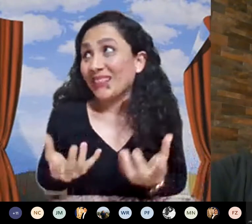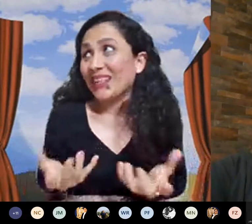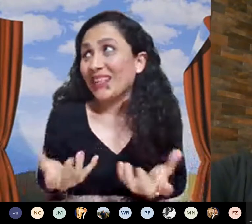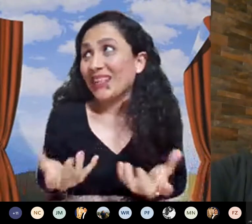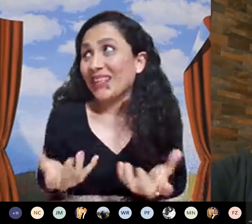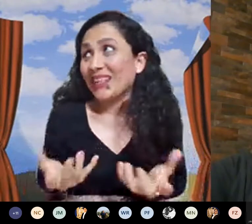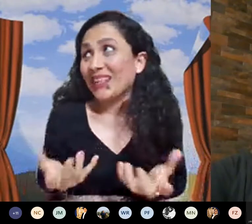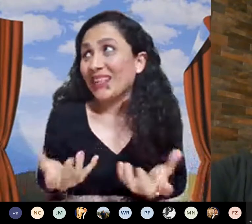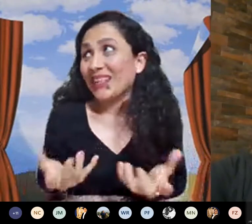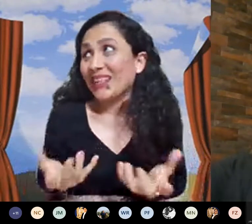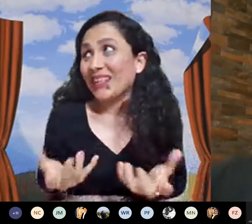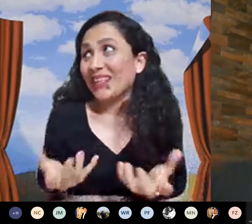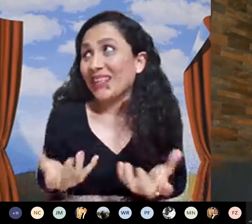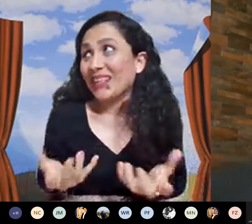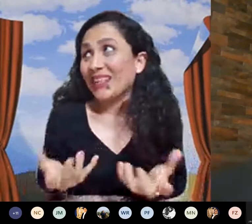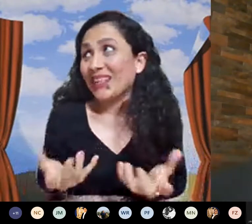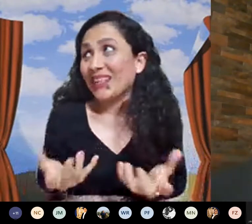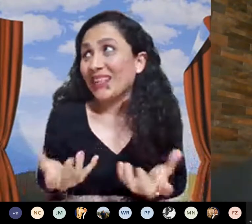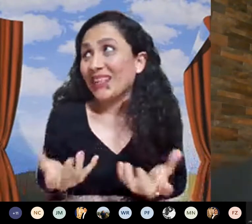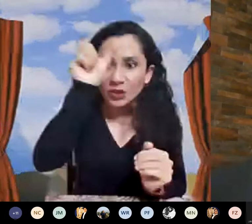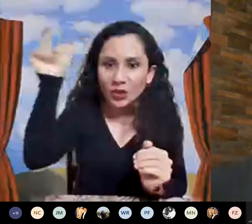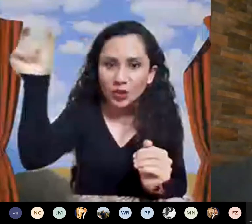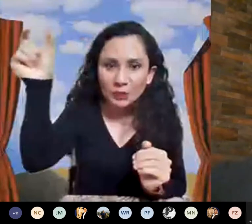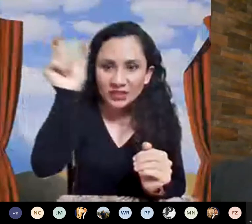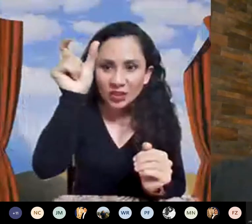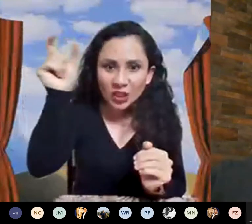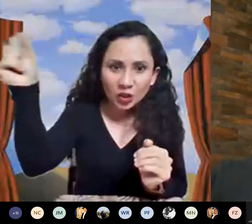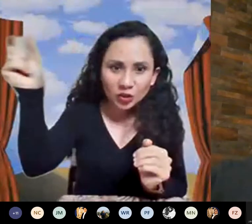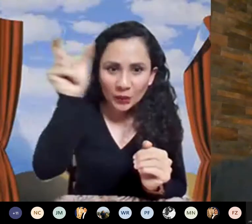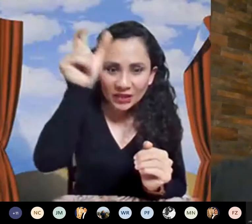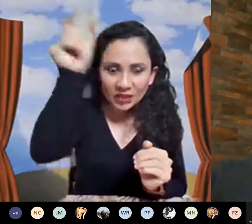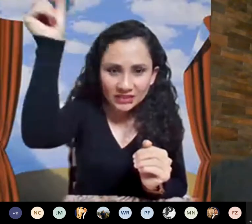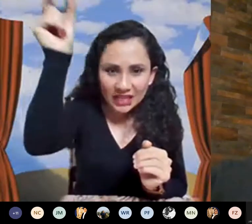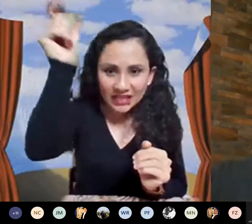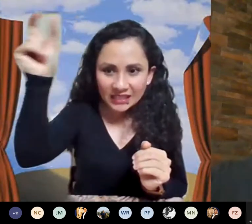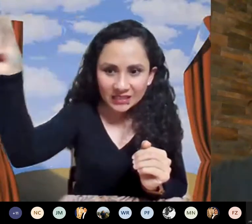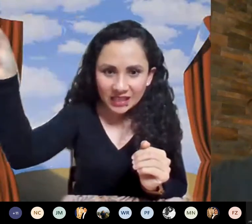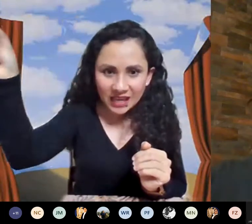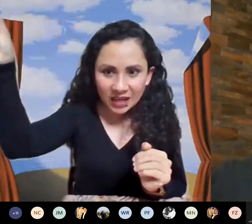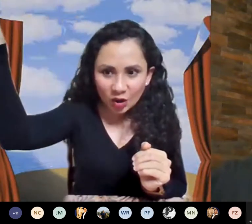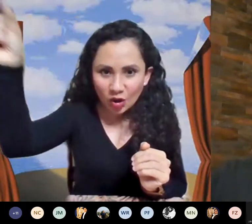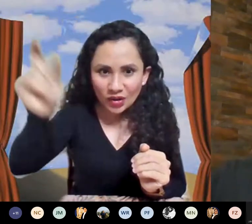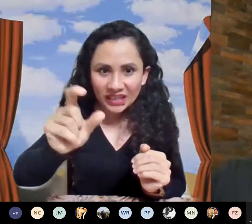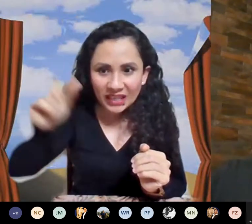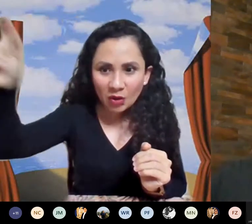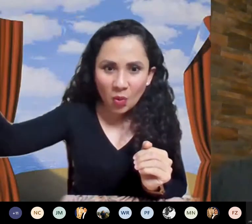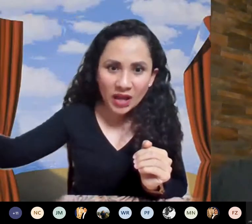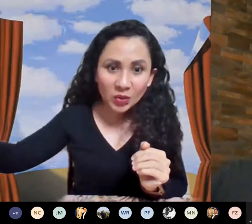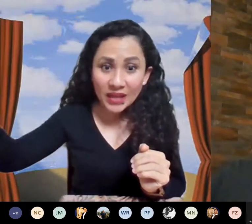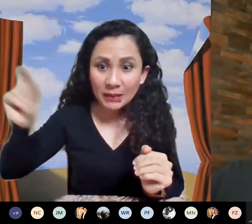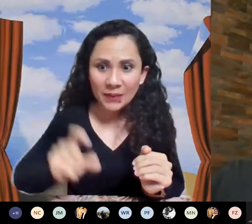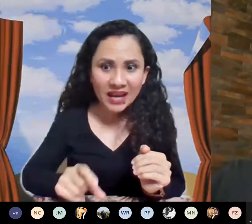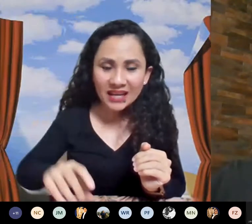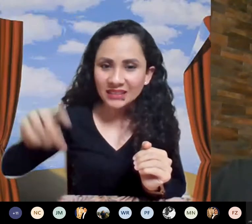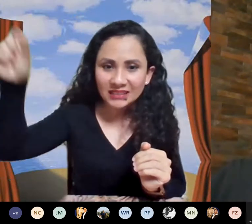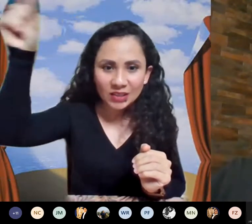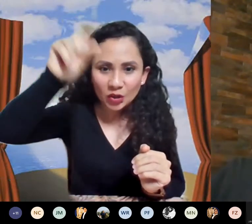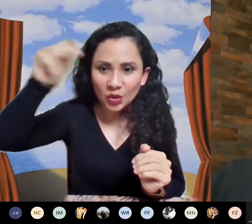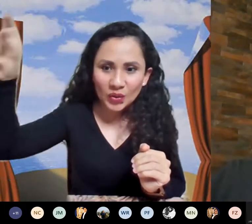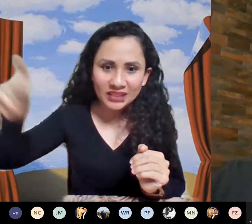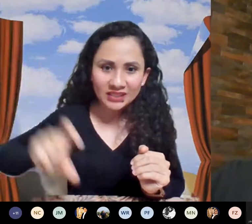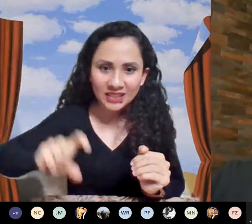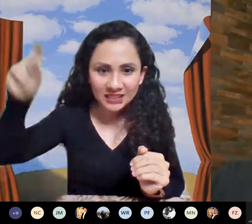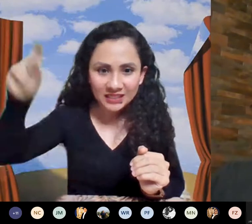para tratar de encontrar un modelo que me diga ah cuando los pesos de los objetos están en este rango y cuando además